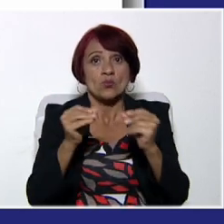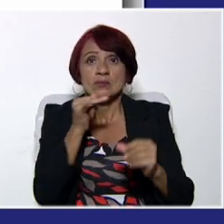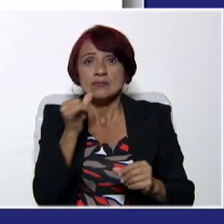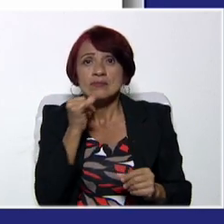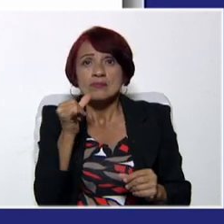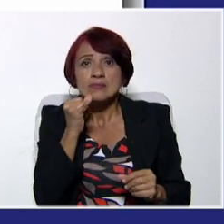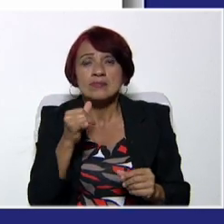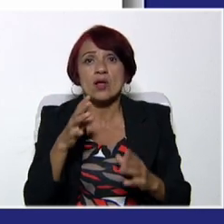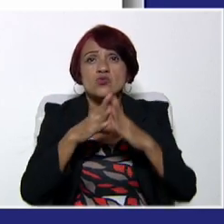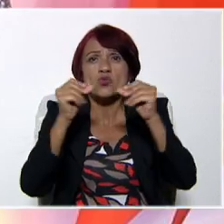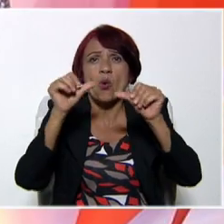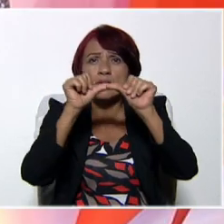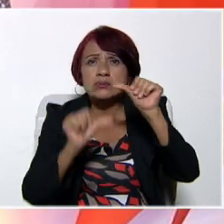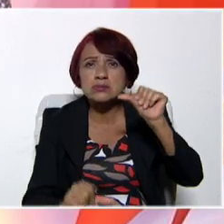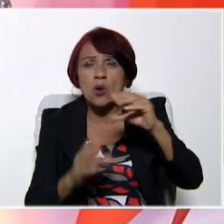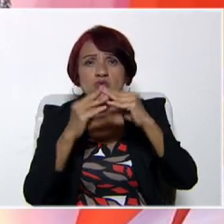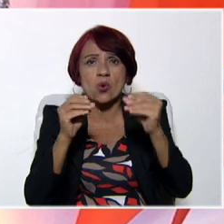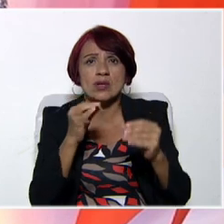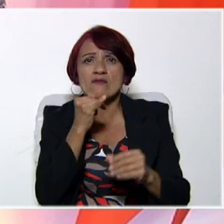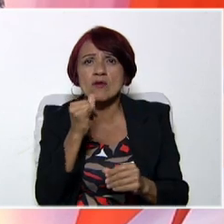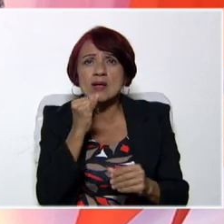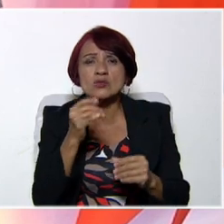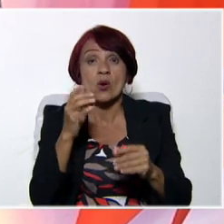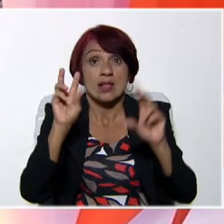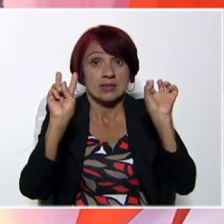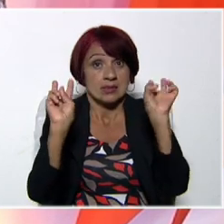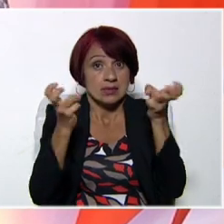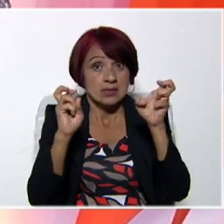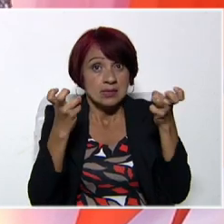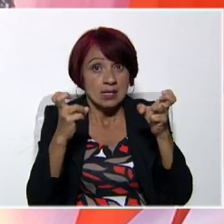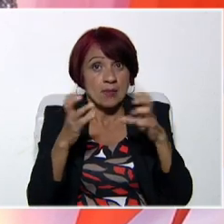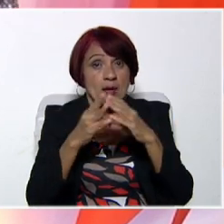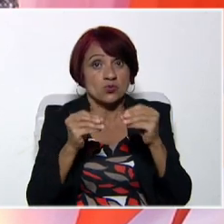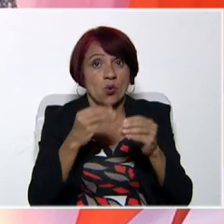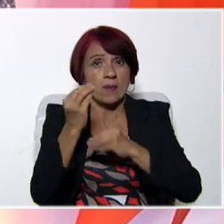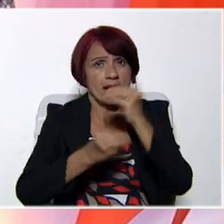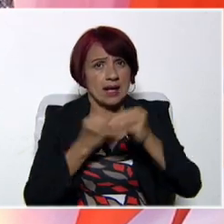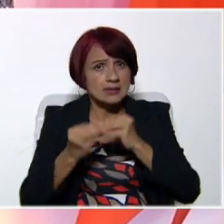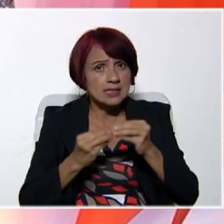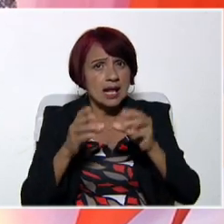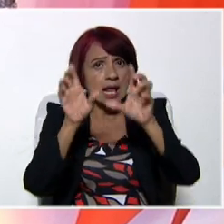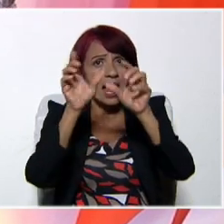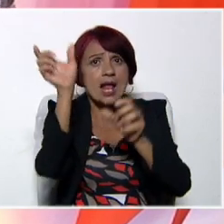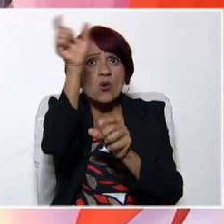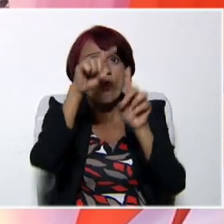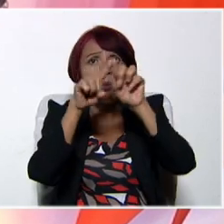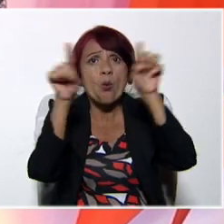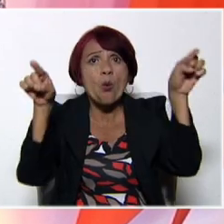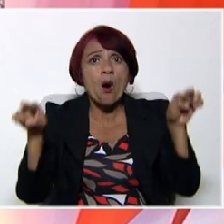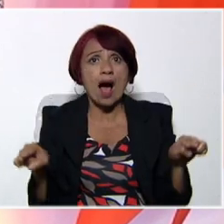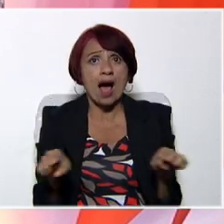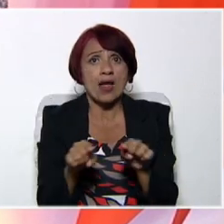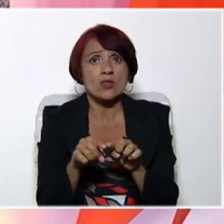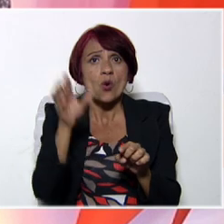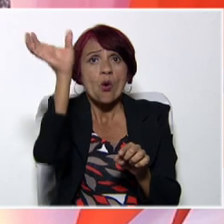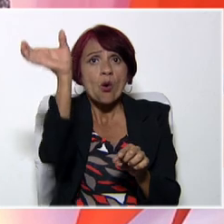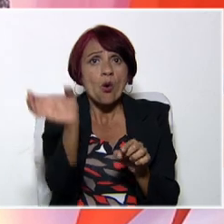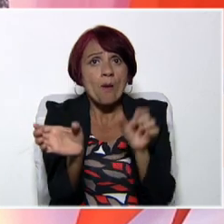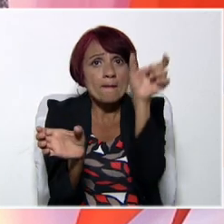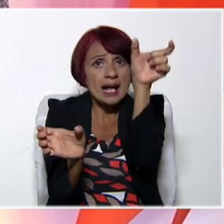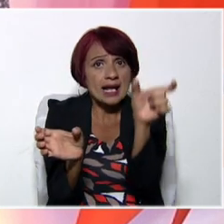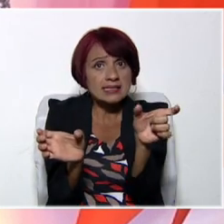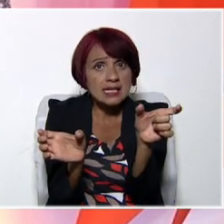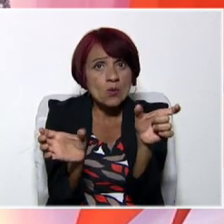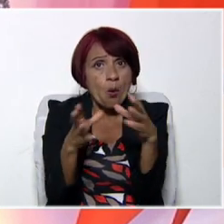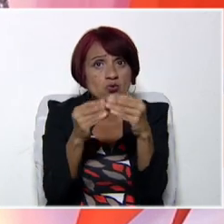información necesaria referida a ese tema en el cual vamos a realizar el cuadro comparativo. Identificamos